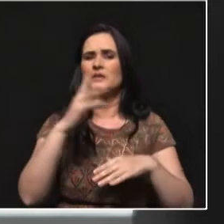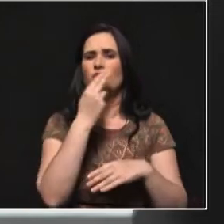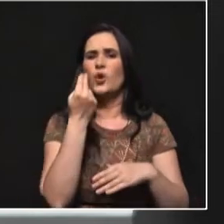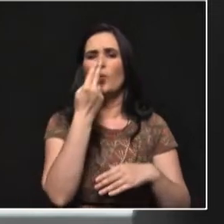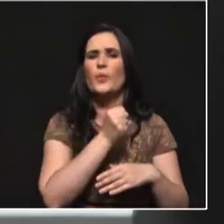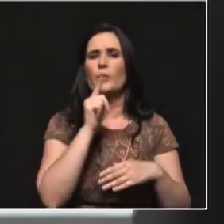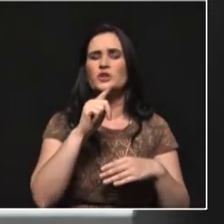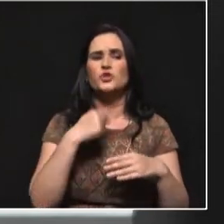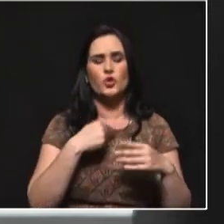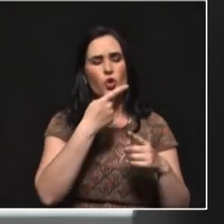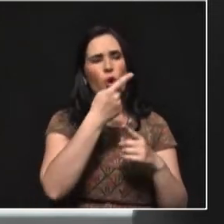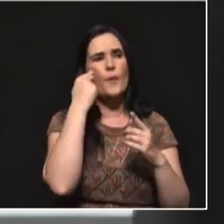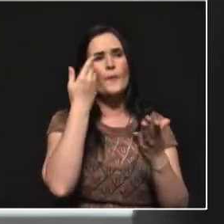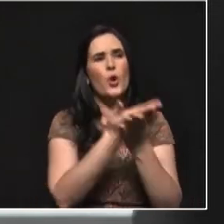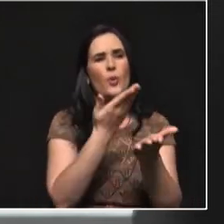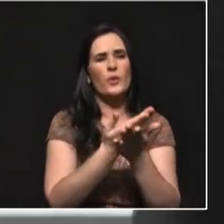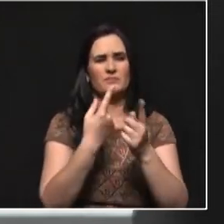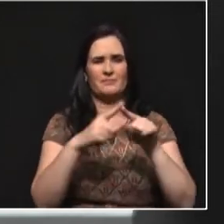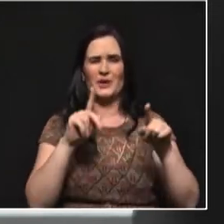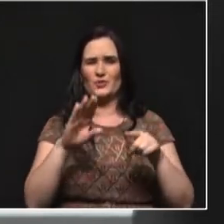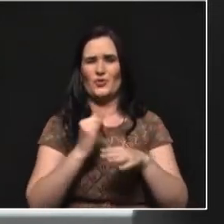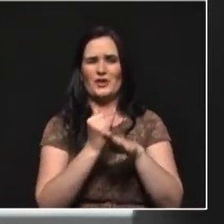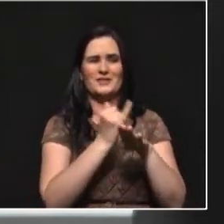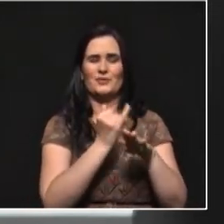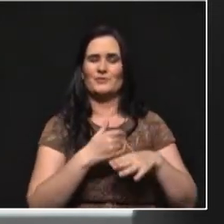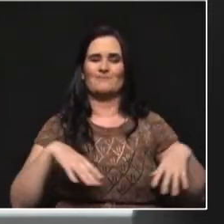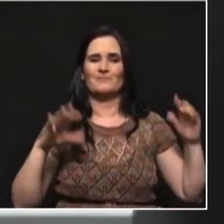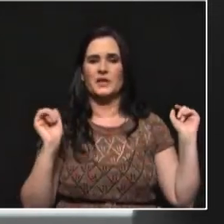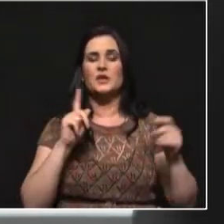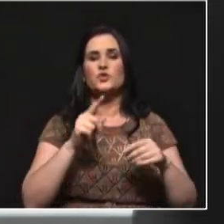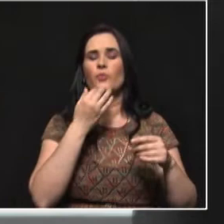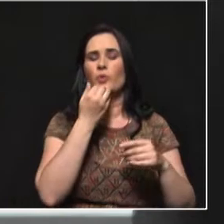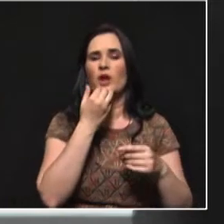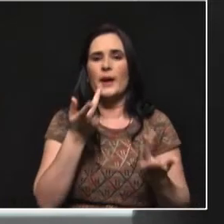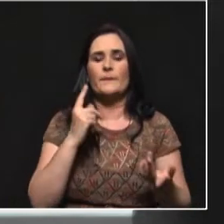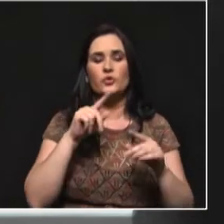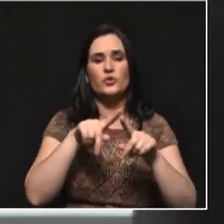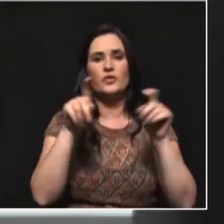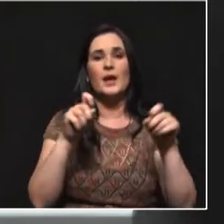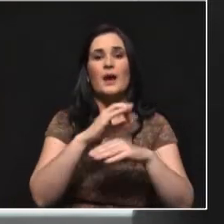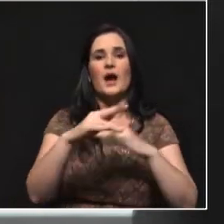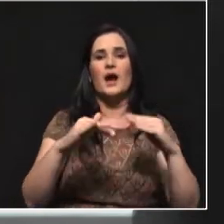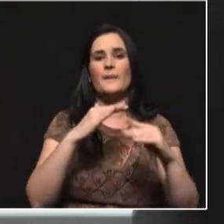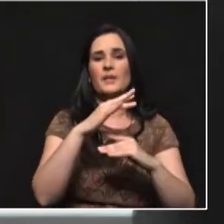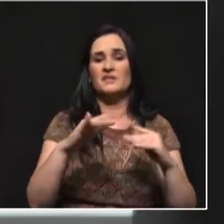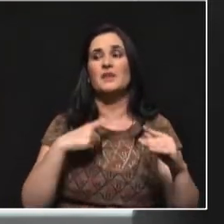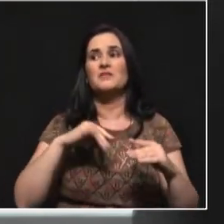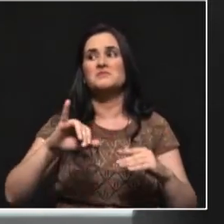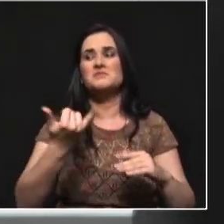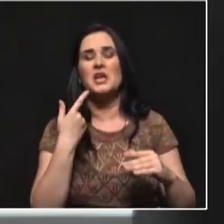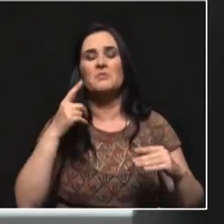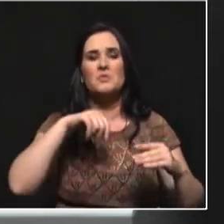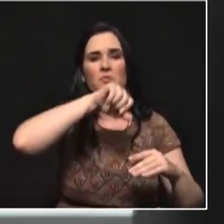con instituciones. El tema ambiental se comprometen a fondo, pero no con el partido X sobre el tema ambiental.